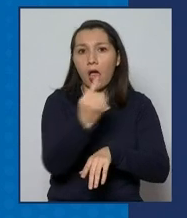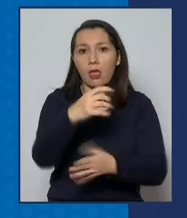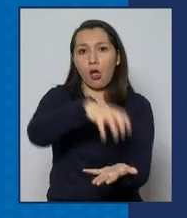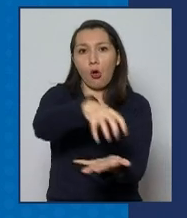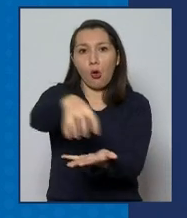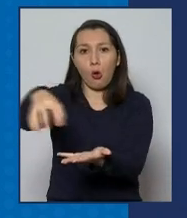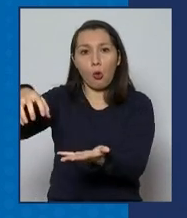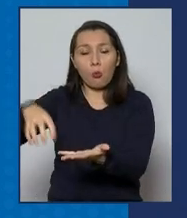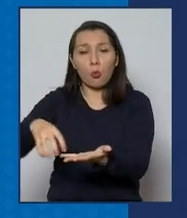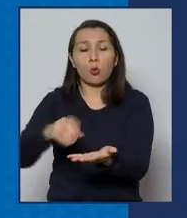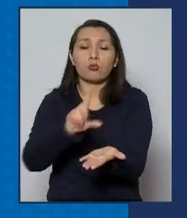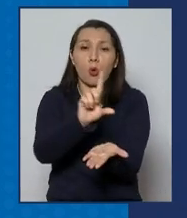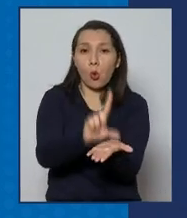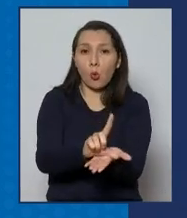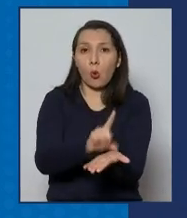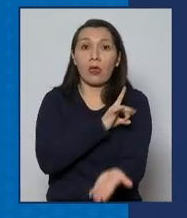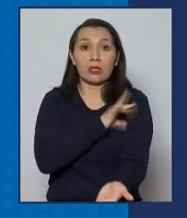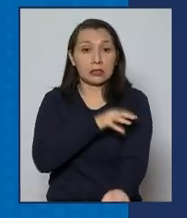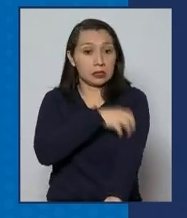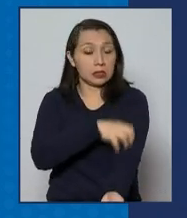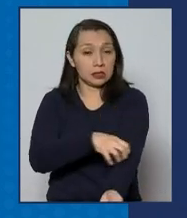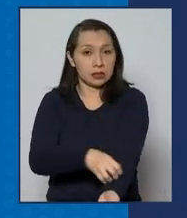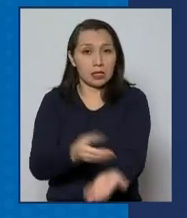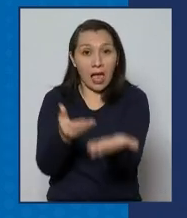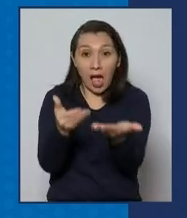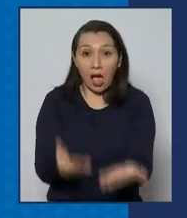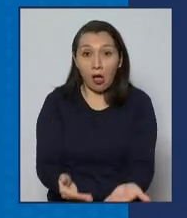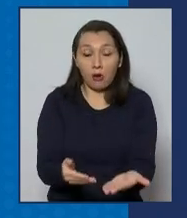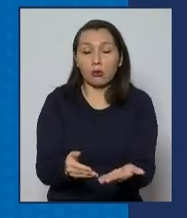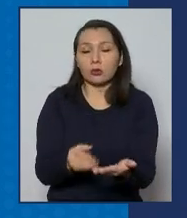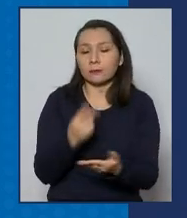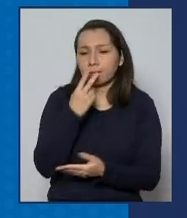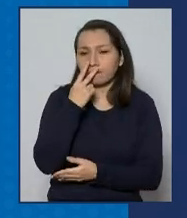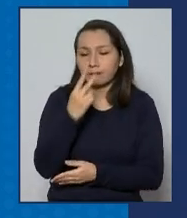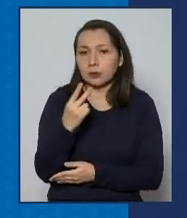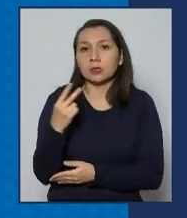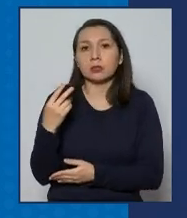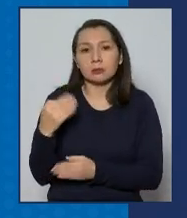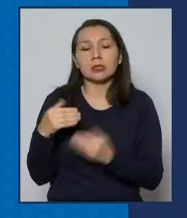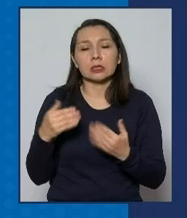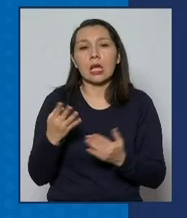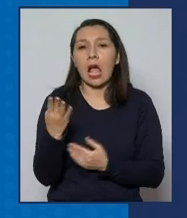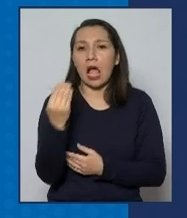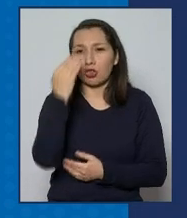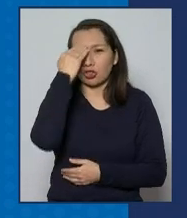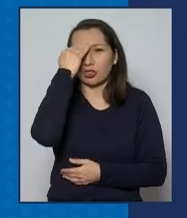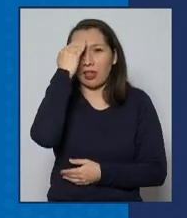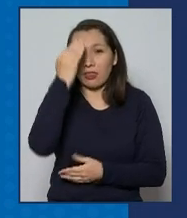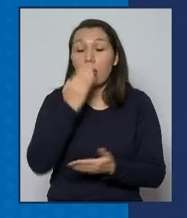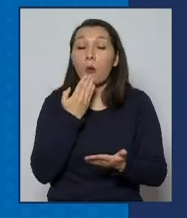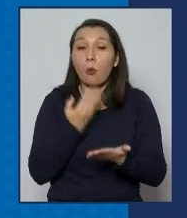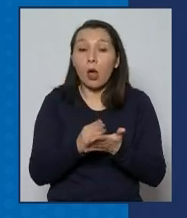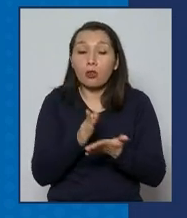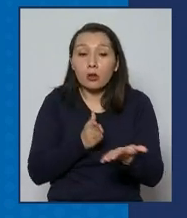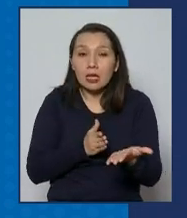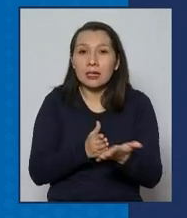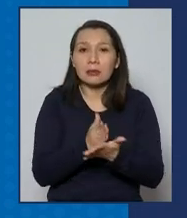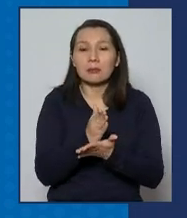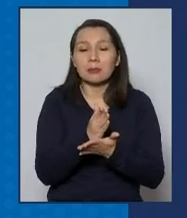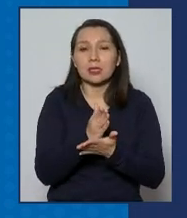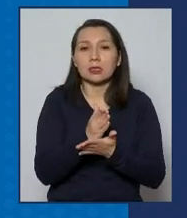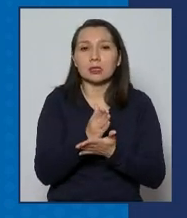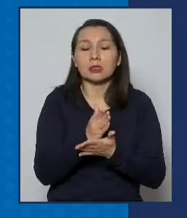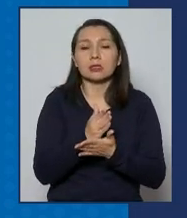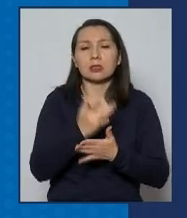comunas las localidades del país en este momento considerados los 14 días desde el inicio